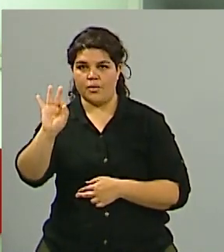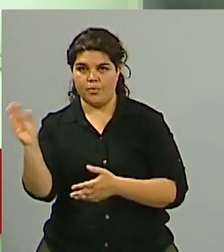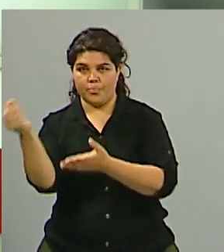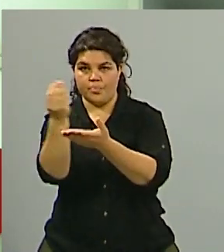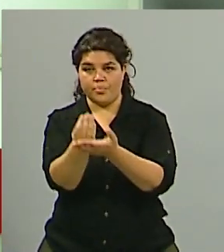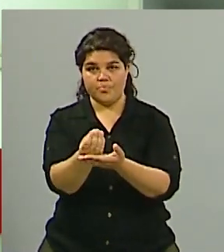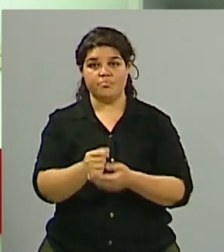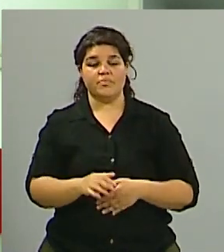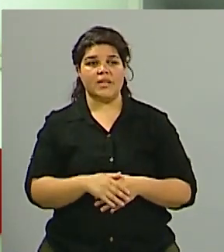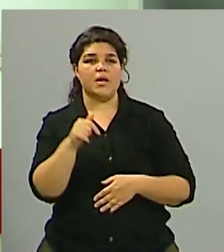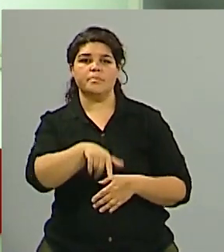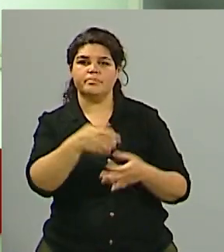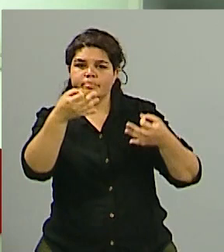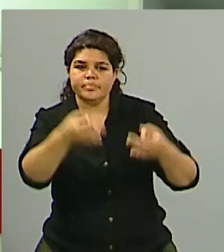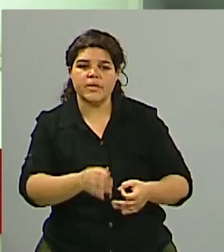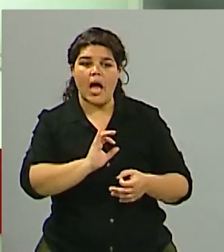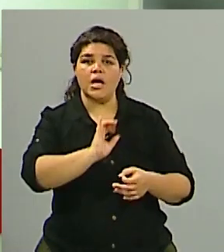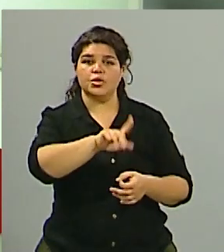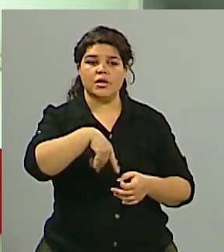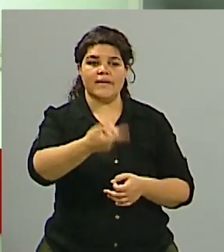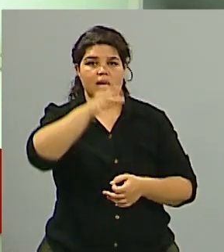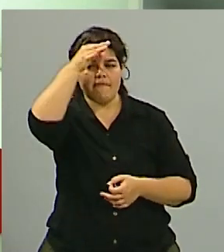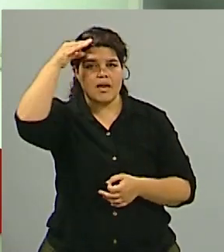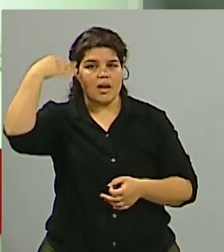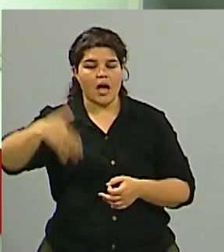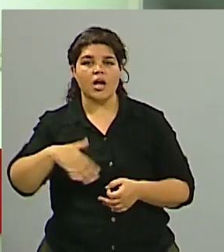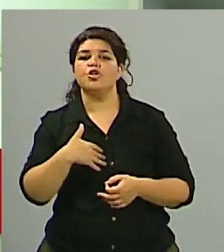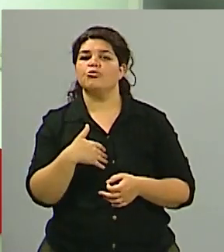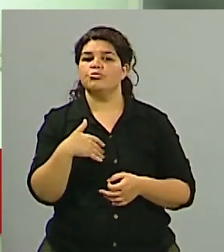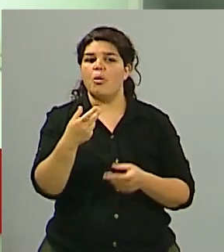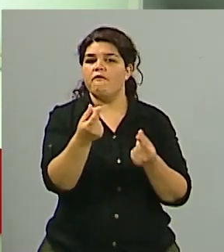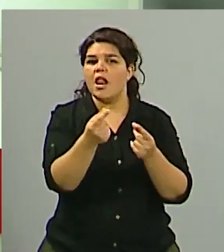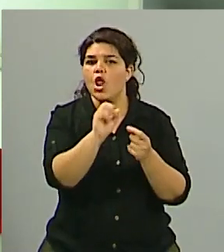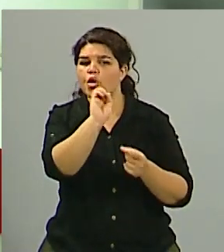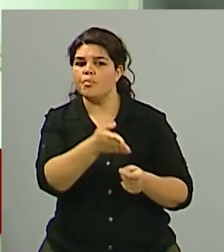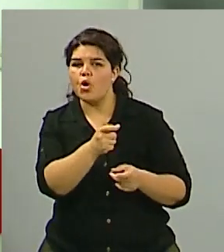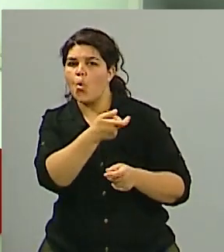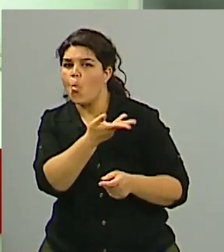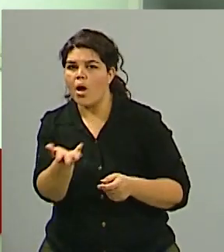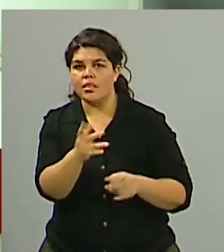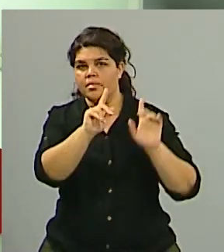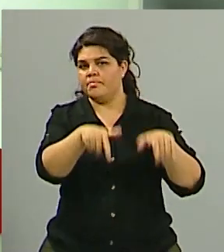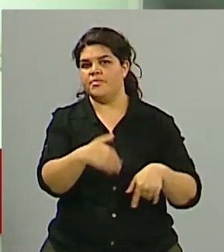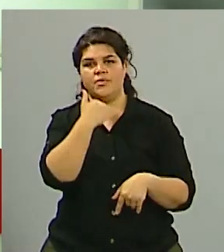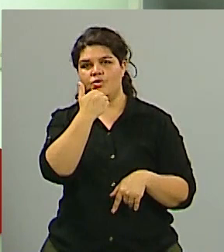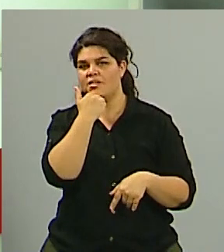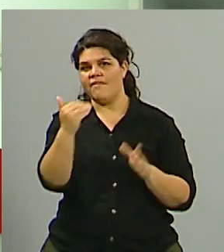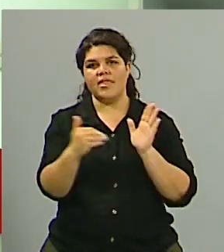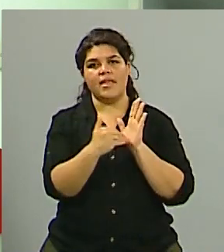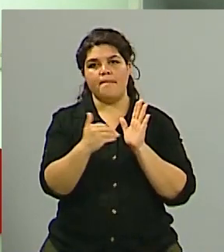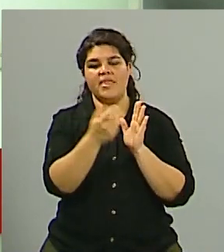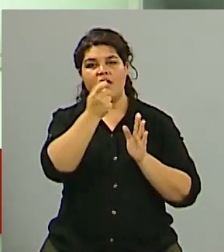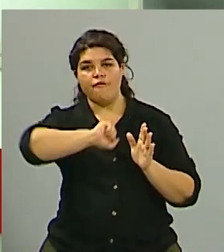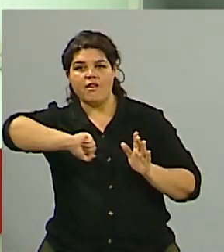lo que es el servicio turístico para el próximo verano pero bueno Ricardo ya decía que se tendrá en cuenta lo que suceda con la